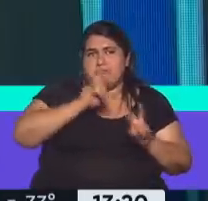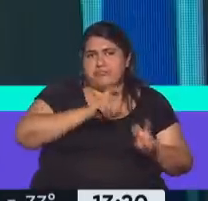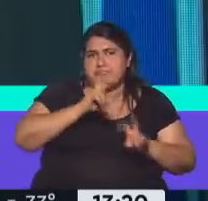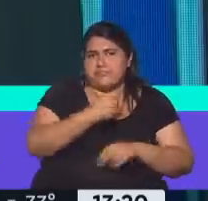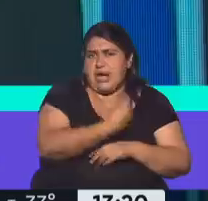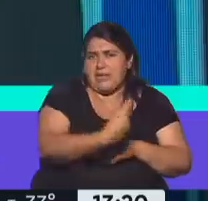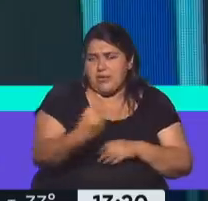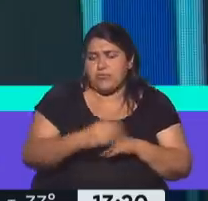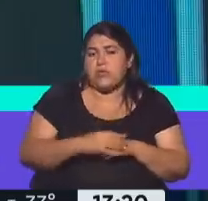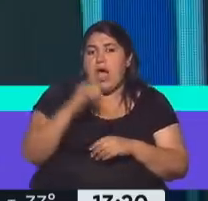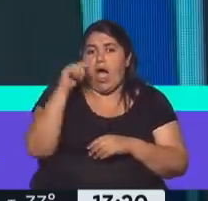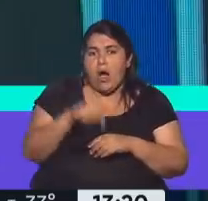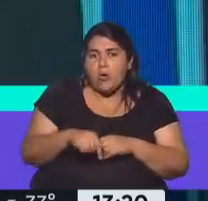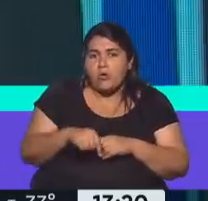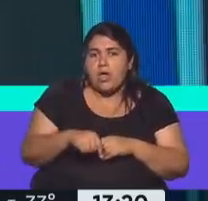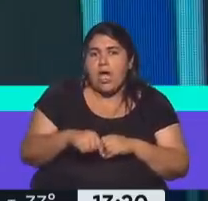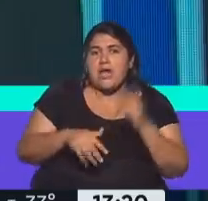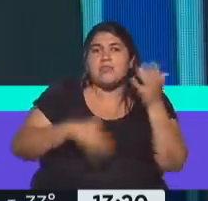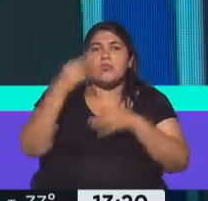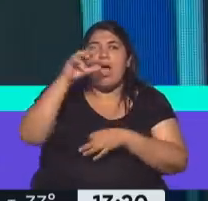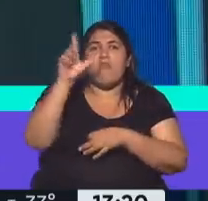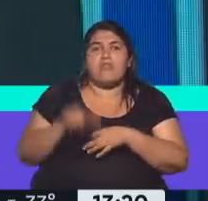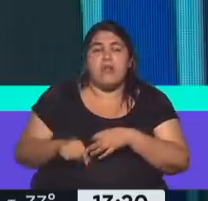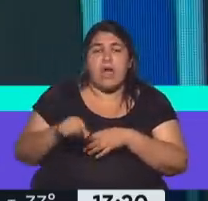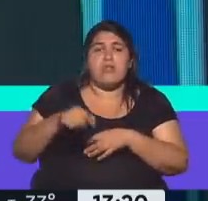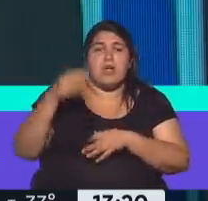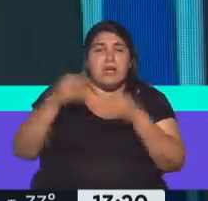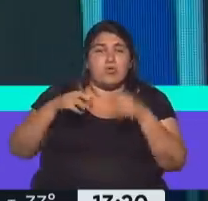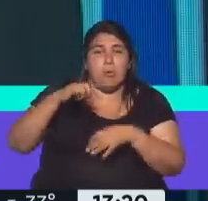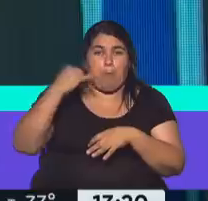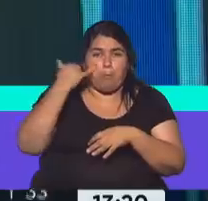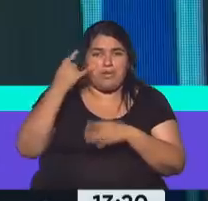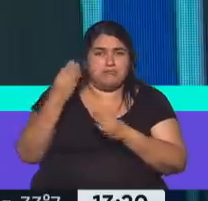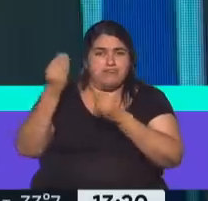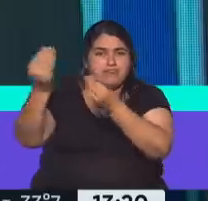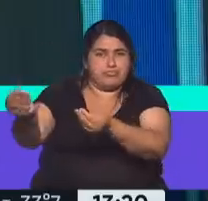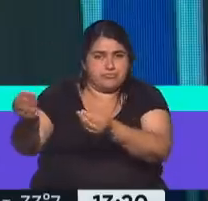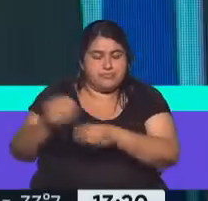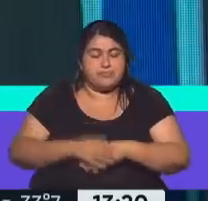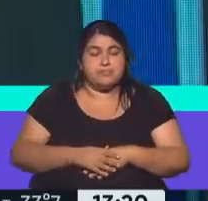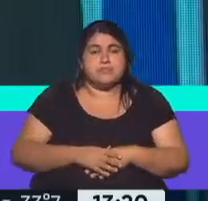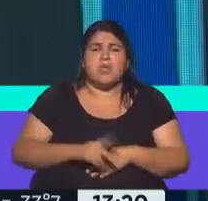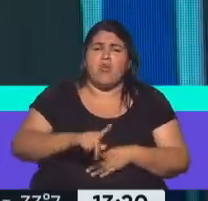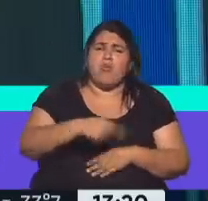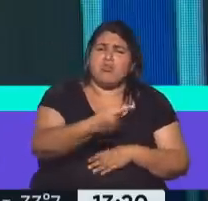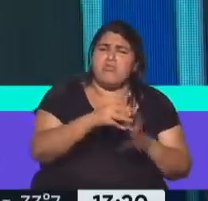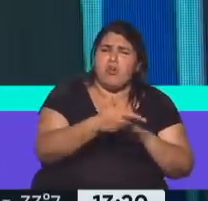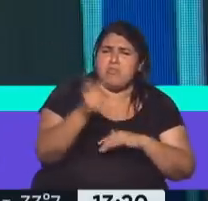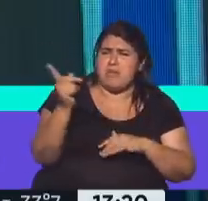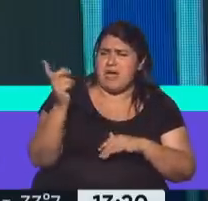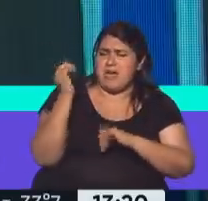sabemos ahora pasó a los tribunales federales de Comodoro Pi, con muchos cuestionamientos. Y por otro lado, decía